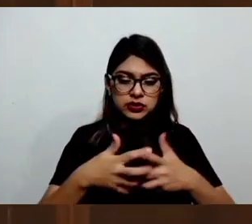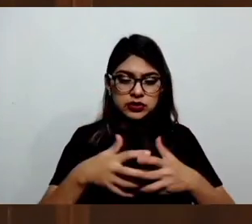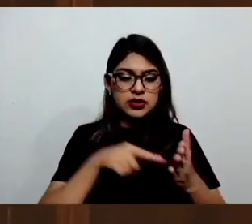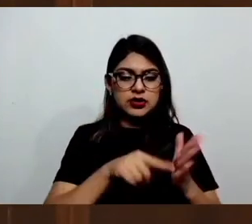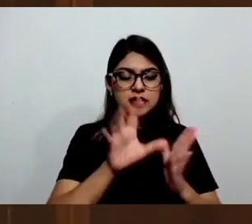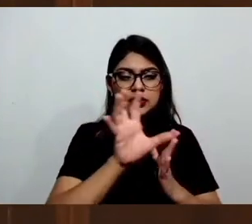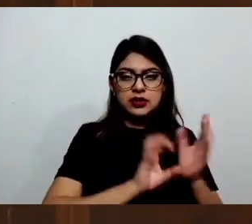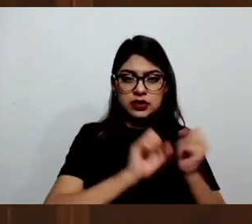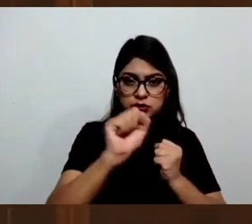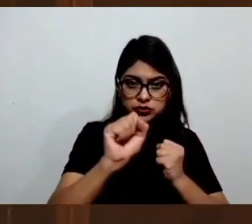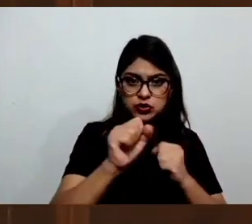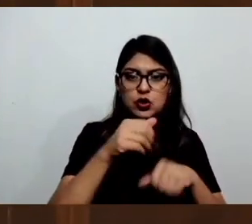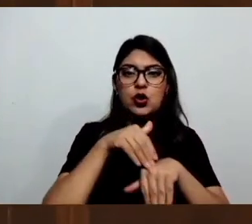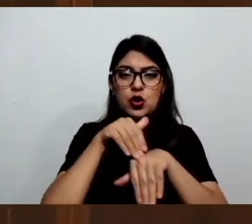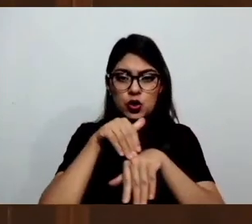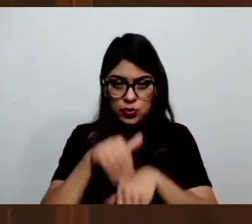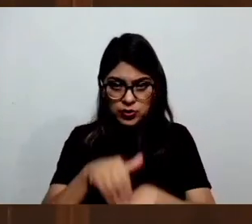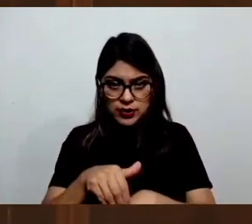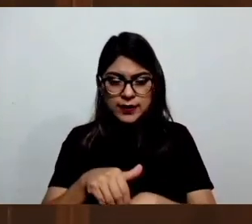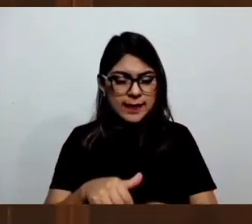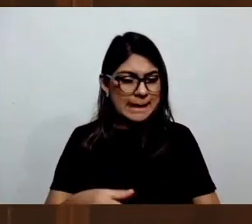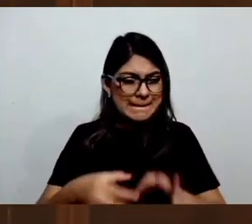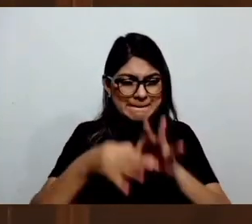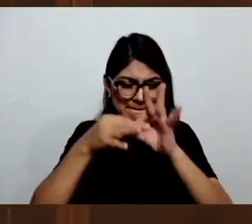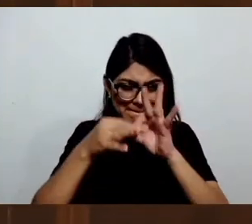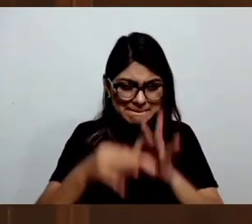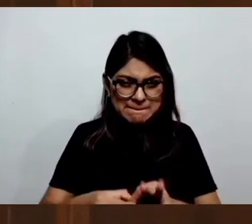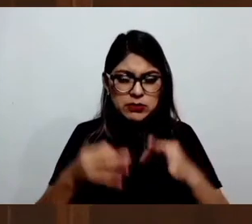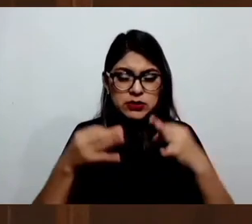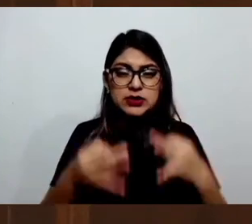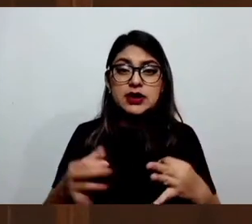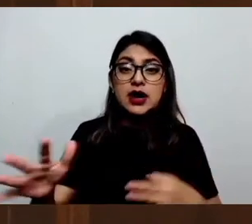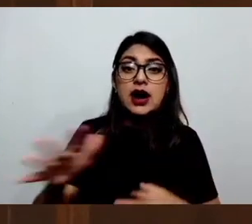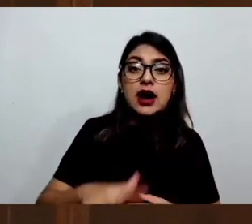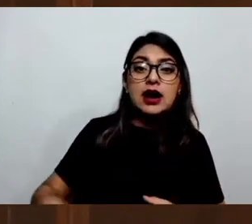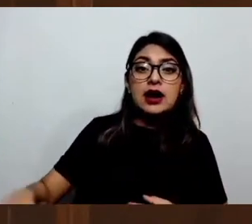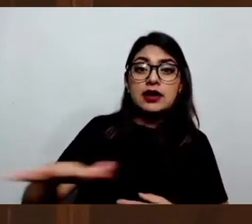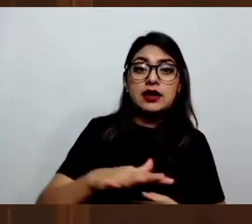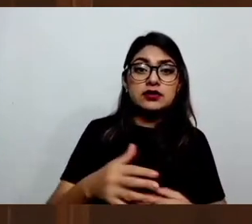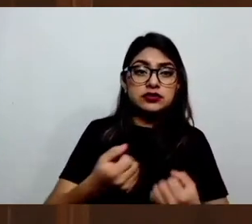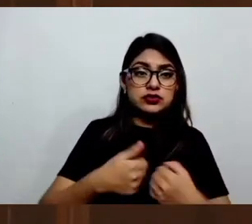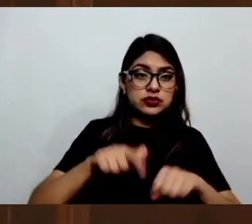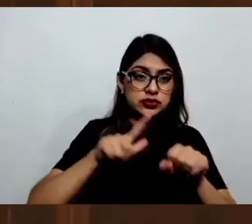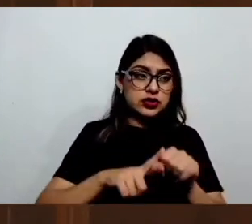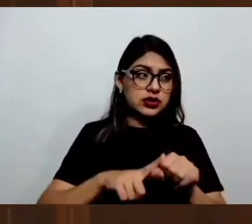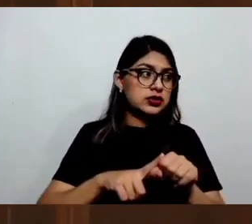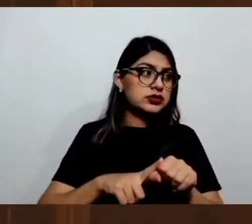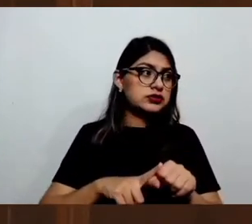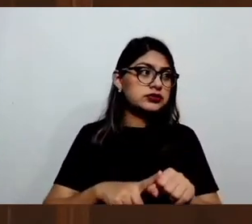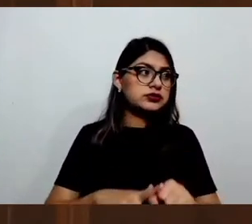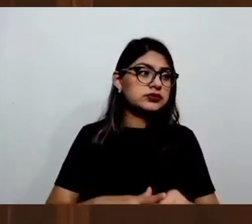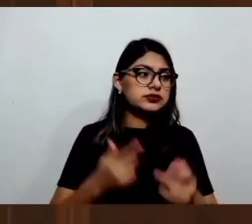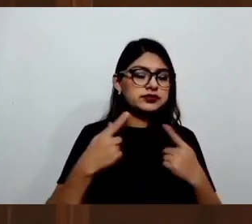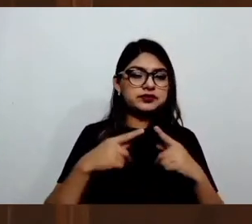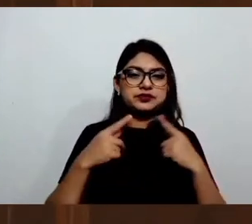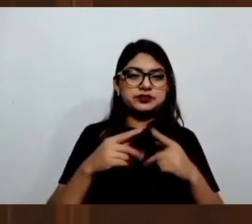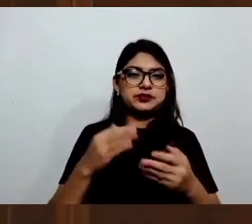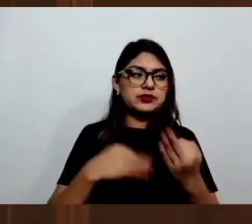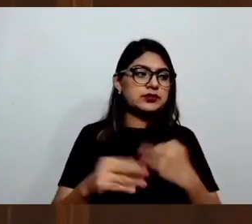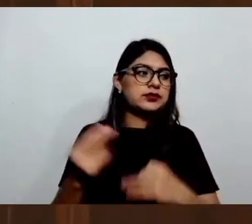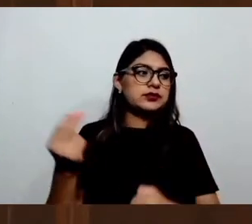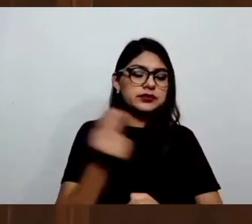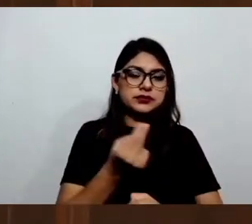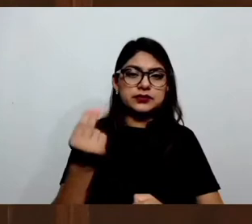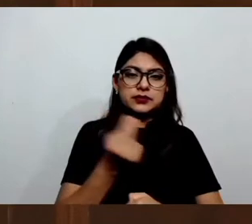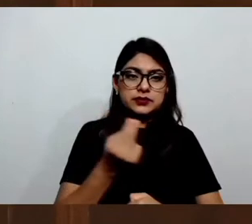sea armónico con la realidad social que ahora nos muestra un nuevo paradigma. Esa